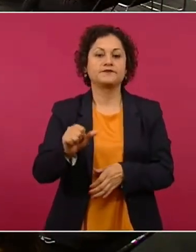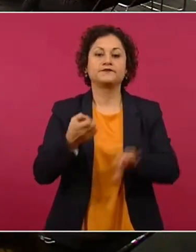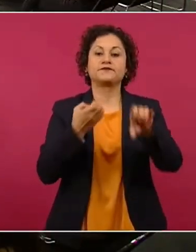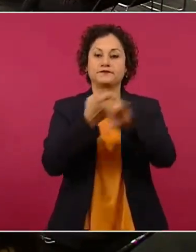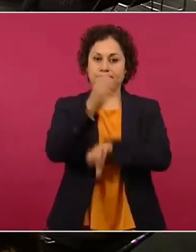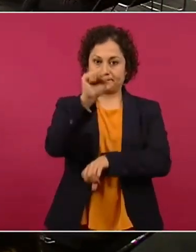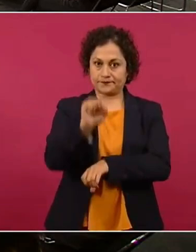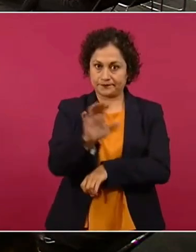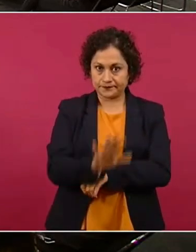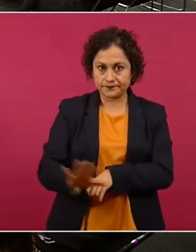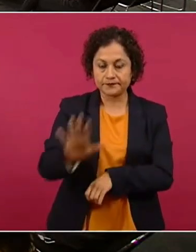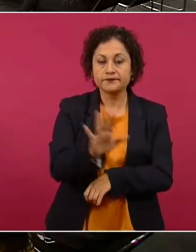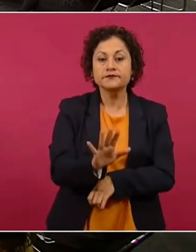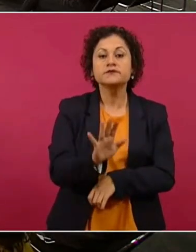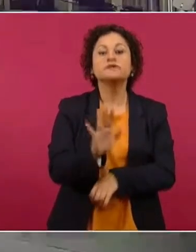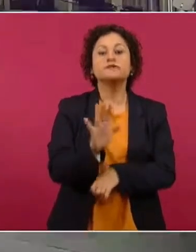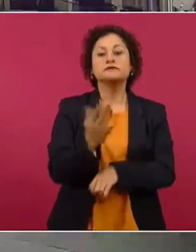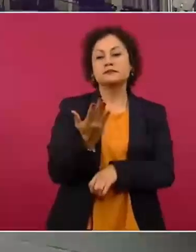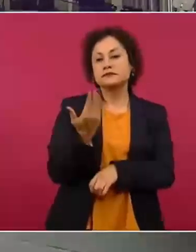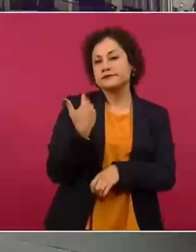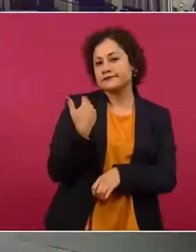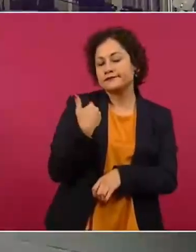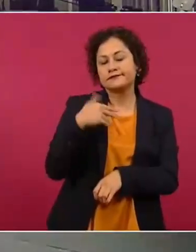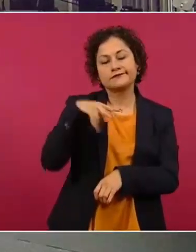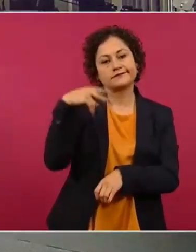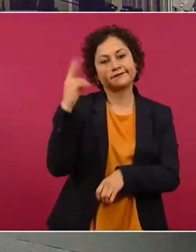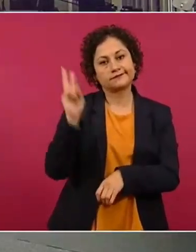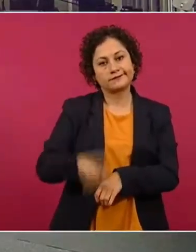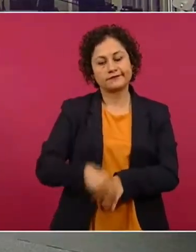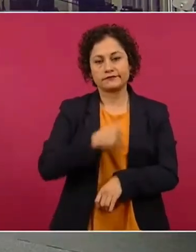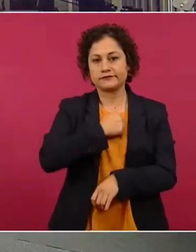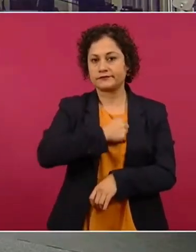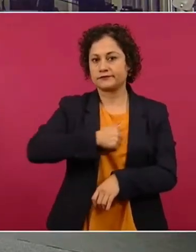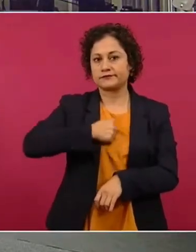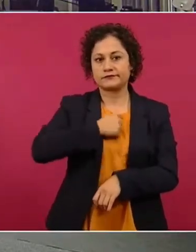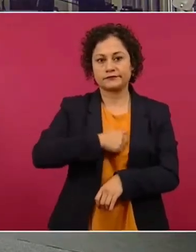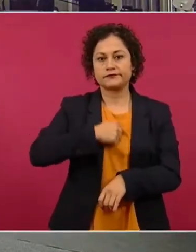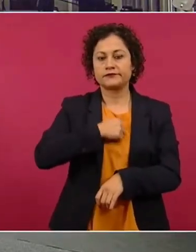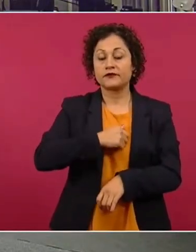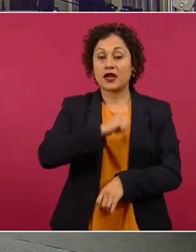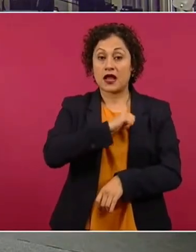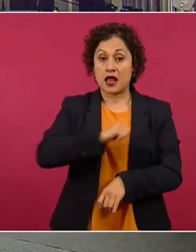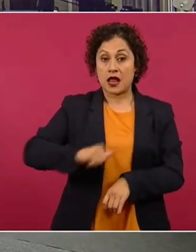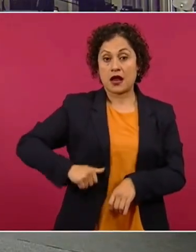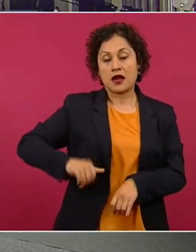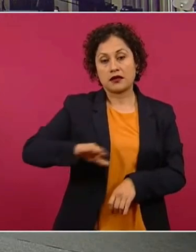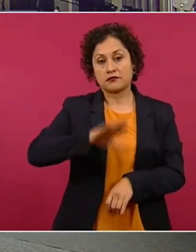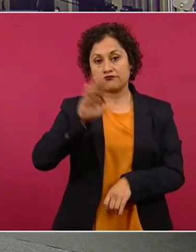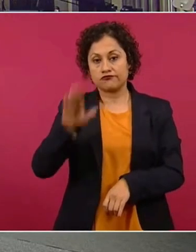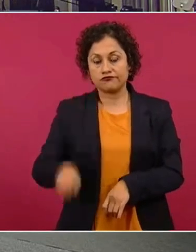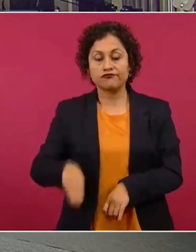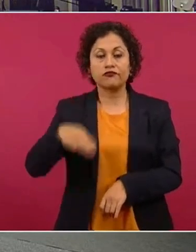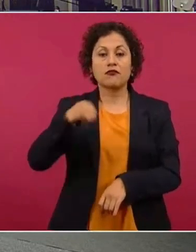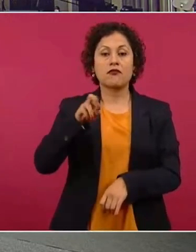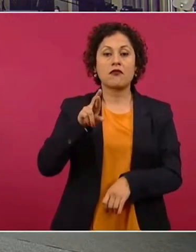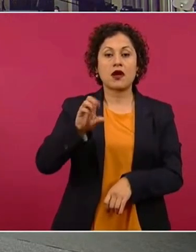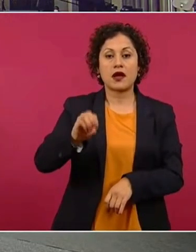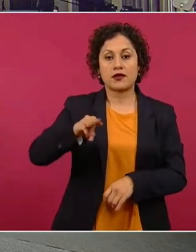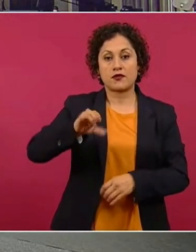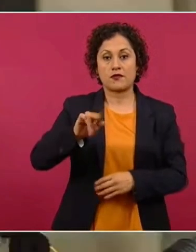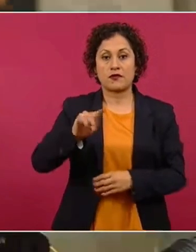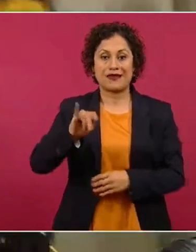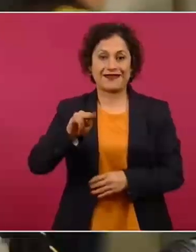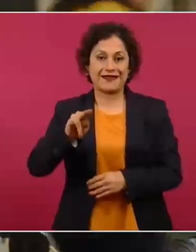tuvimos recientemente la lamentable tragedia del fallecimiento del alcalde, Mario Martínez, mejor conocido como